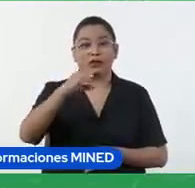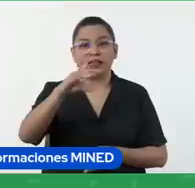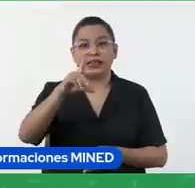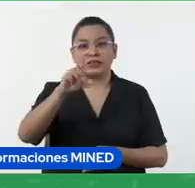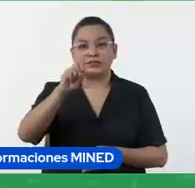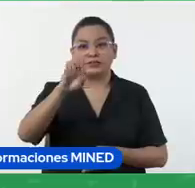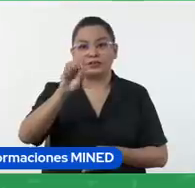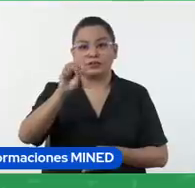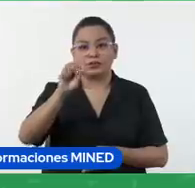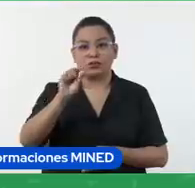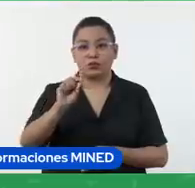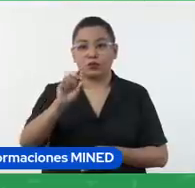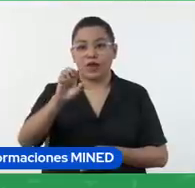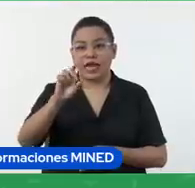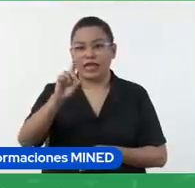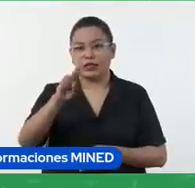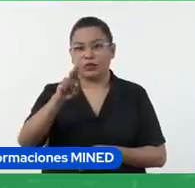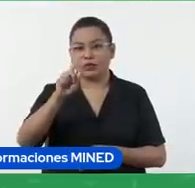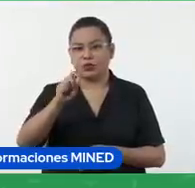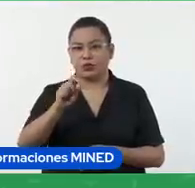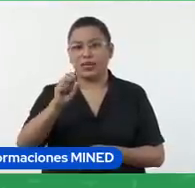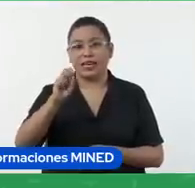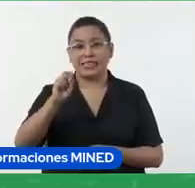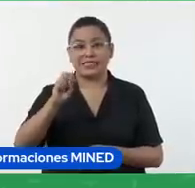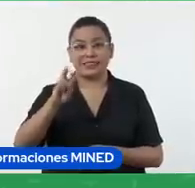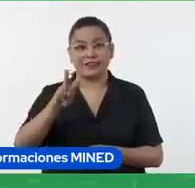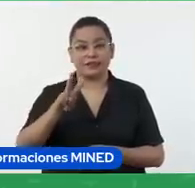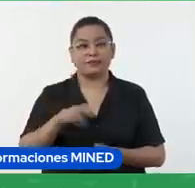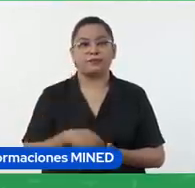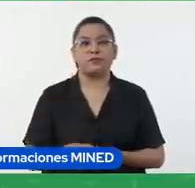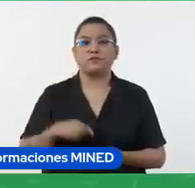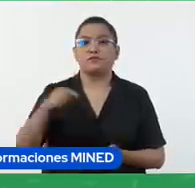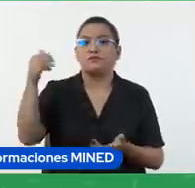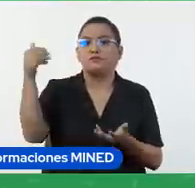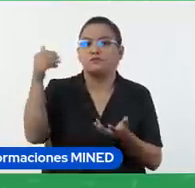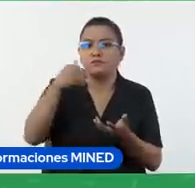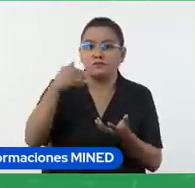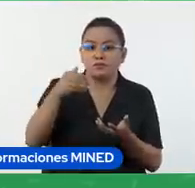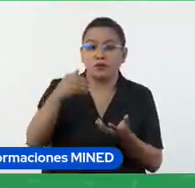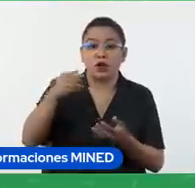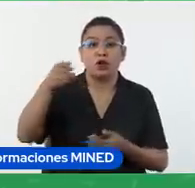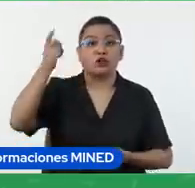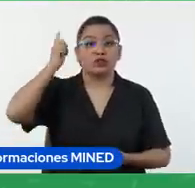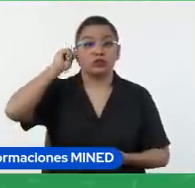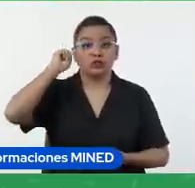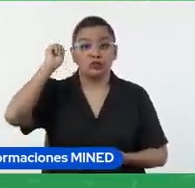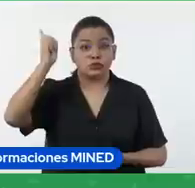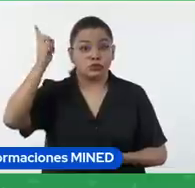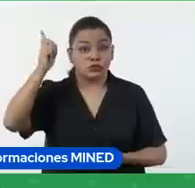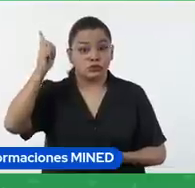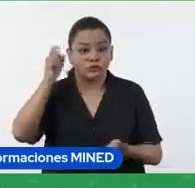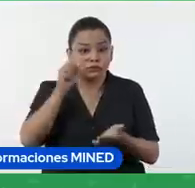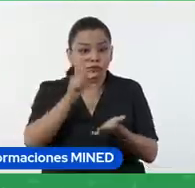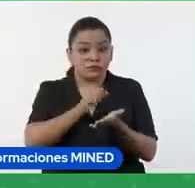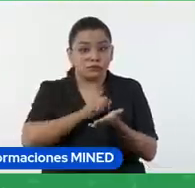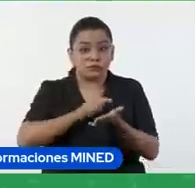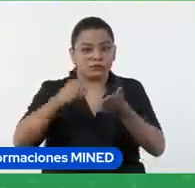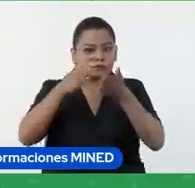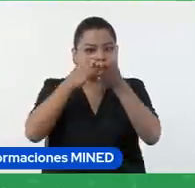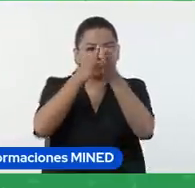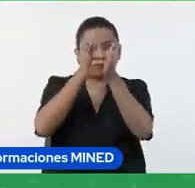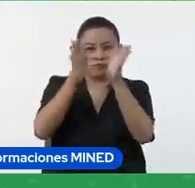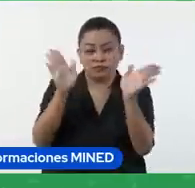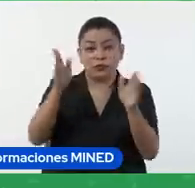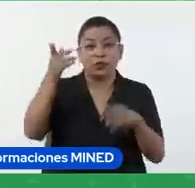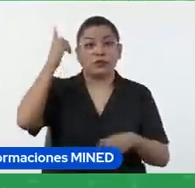.sv. Esta formación es tanto para docentes del sector público como docentes